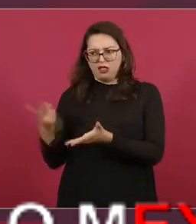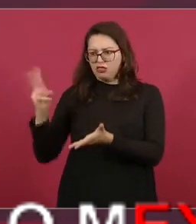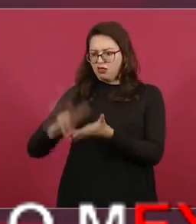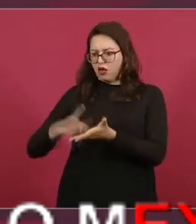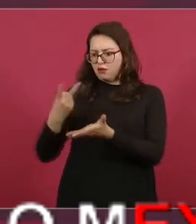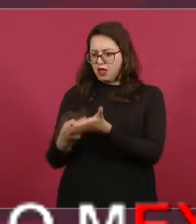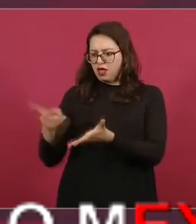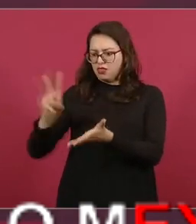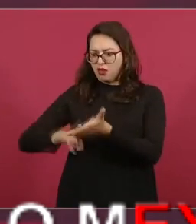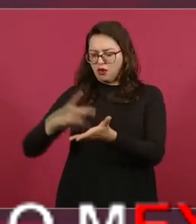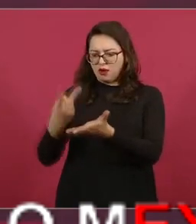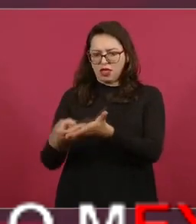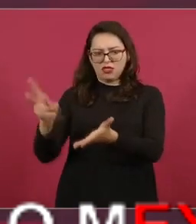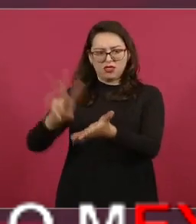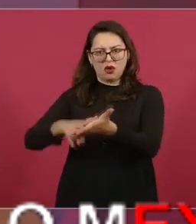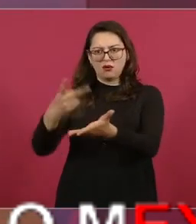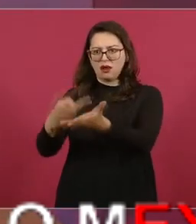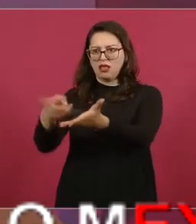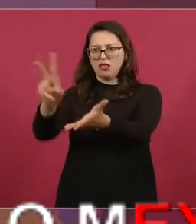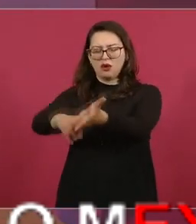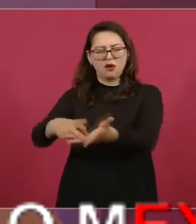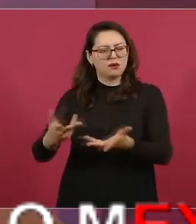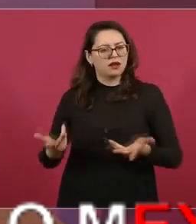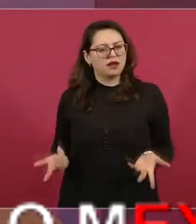es lo que hay que pagar un año